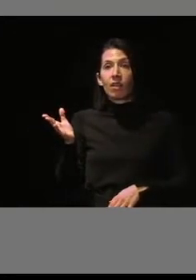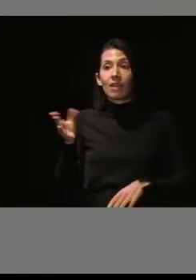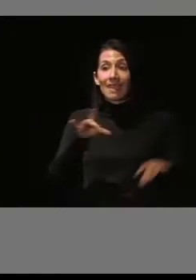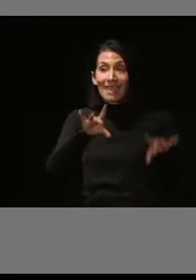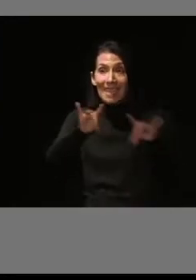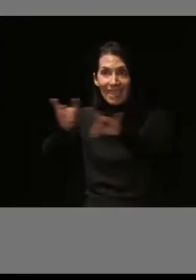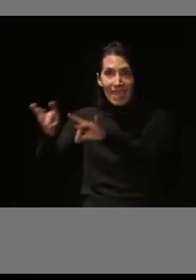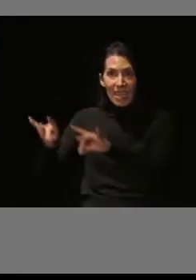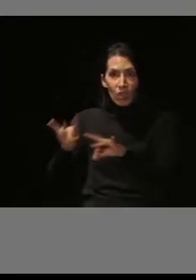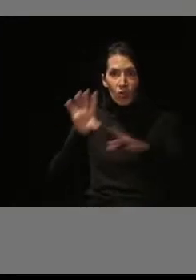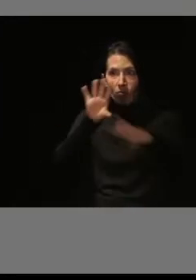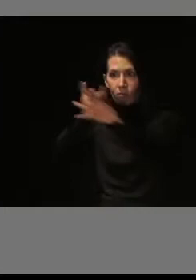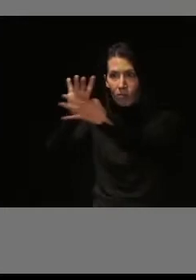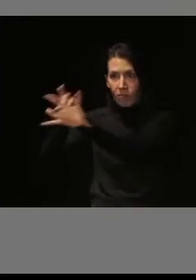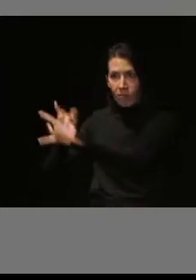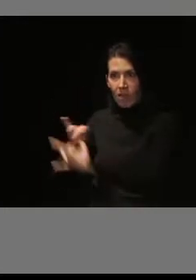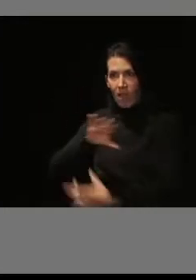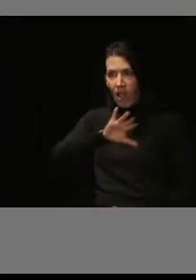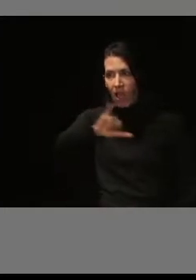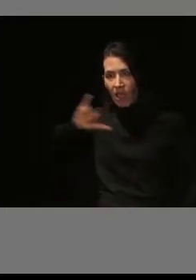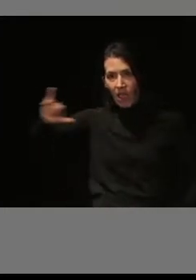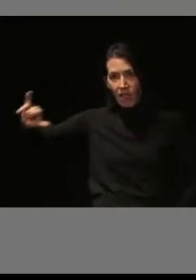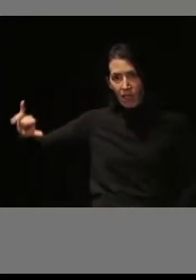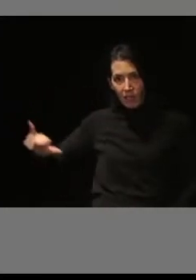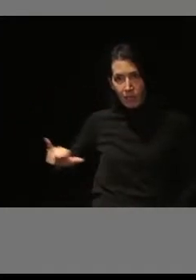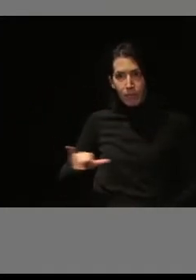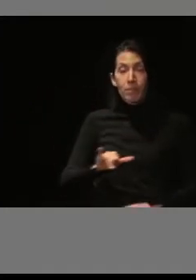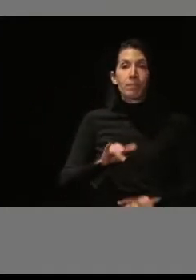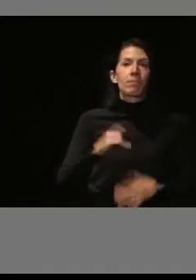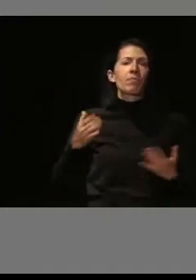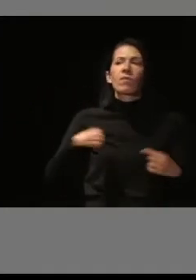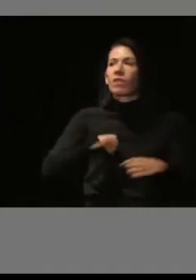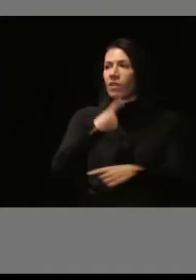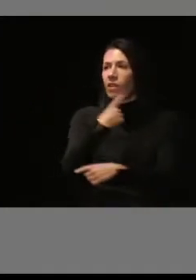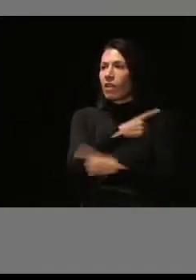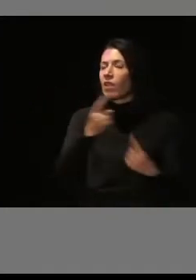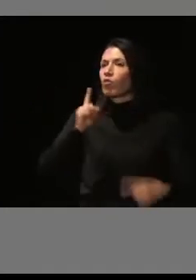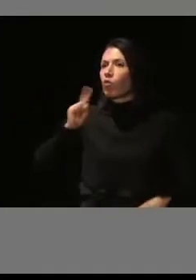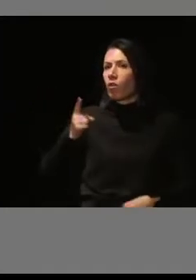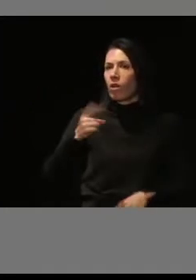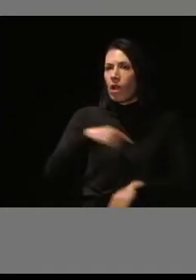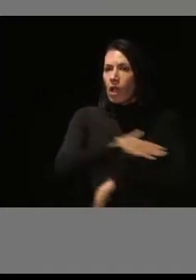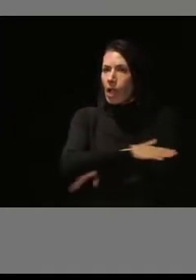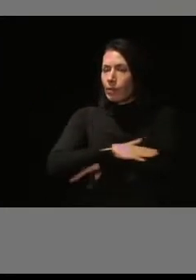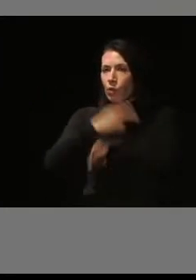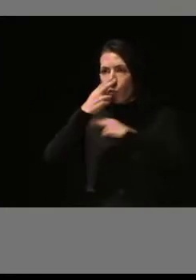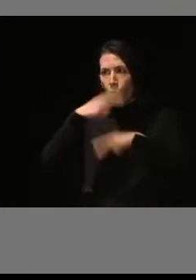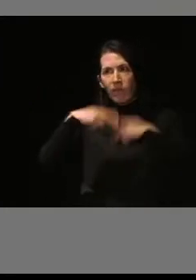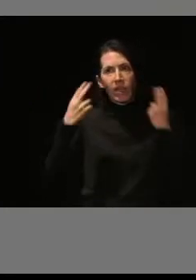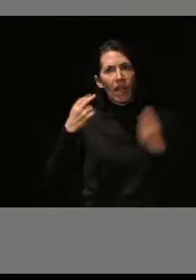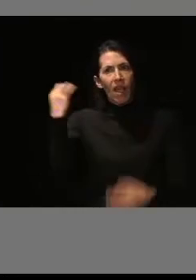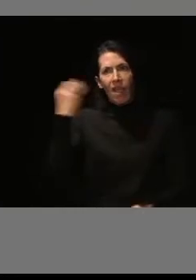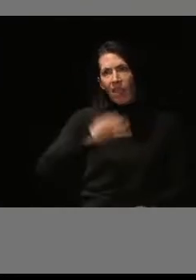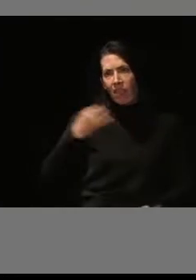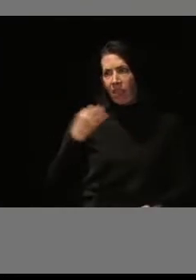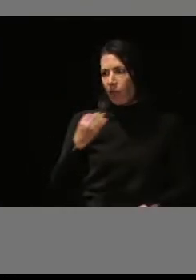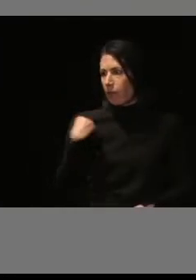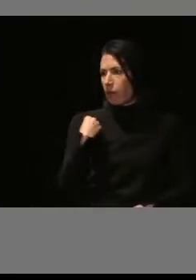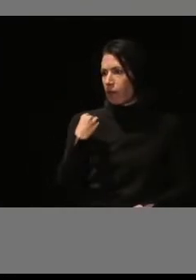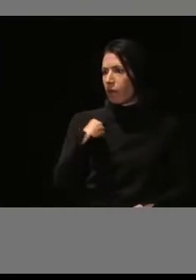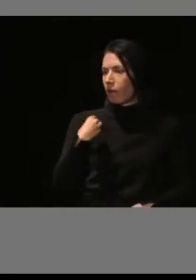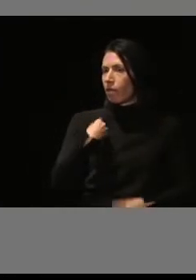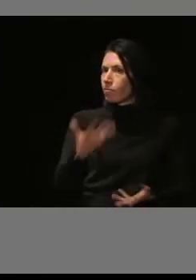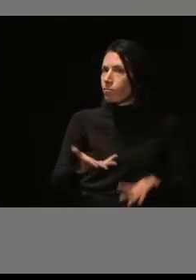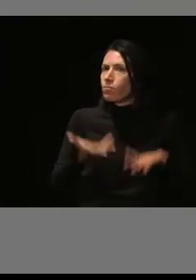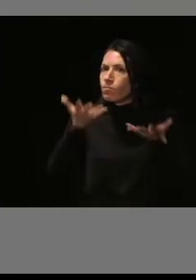los distritos. Decir que no solamente las Administraciones públicas están obligadas a garantizar esa accesibilidad